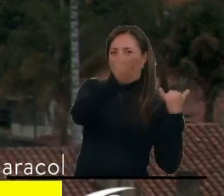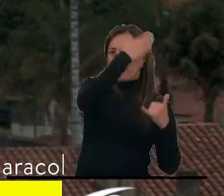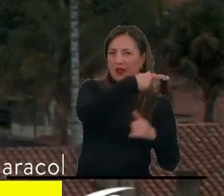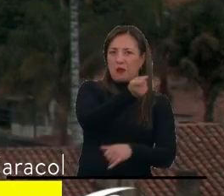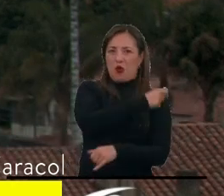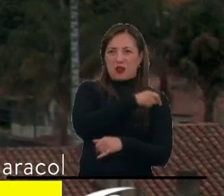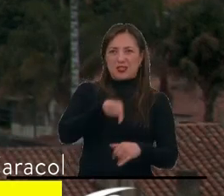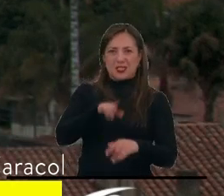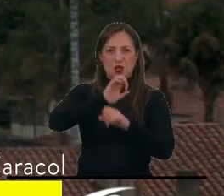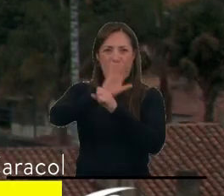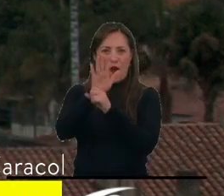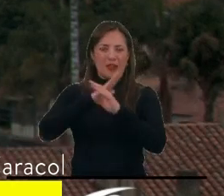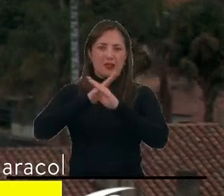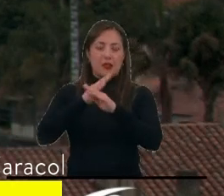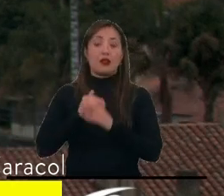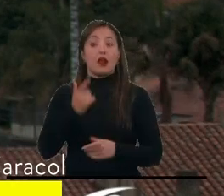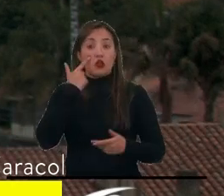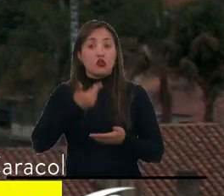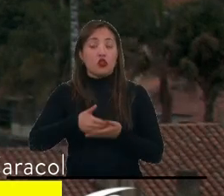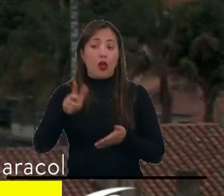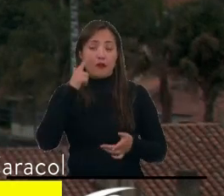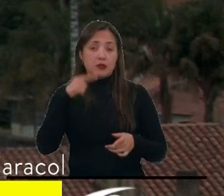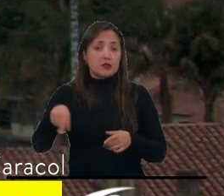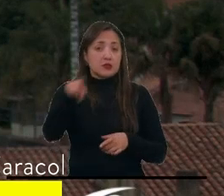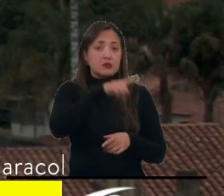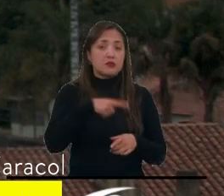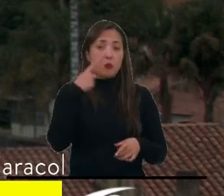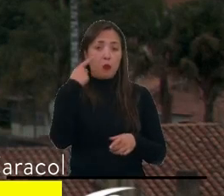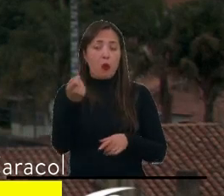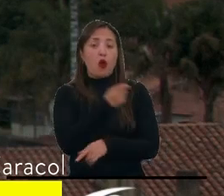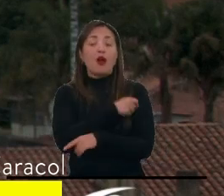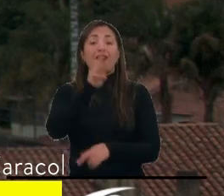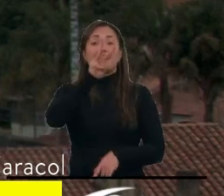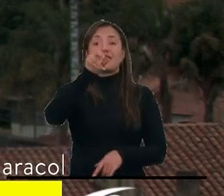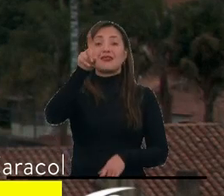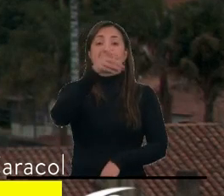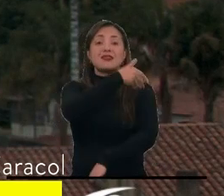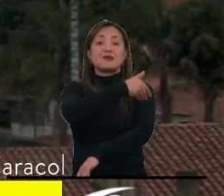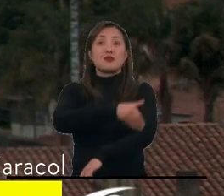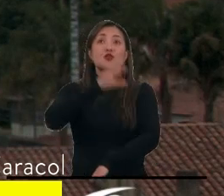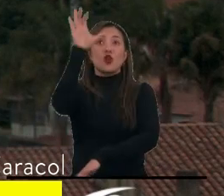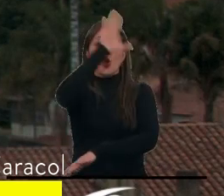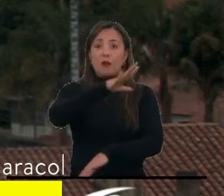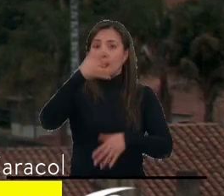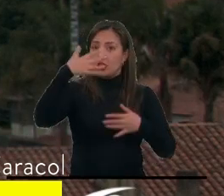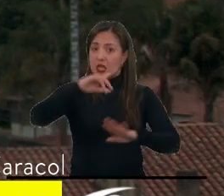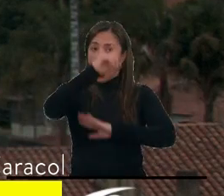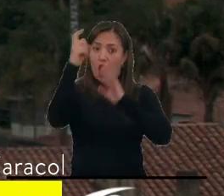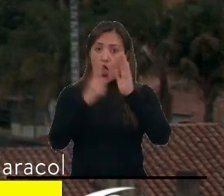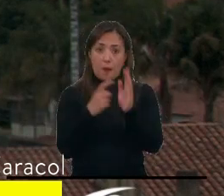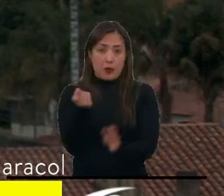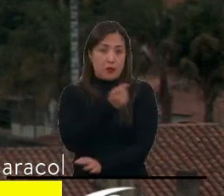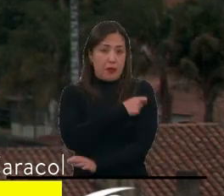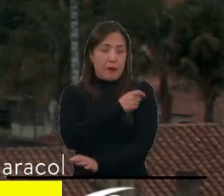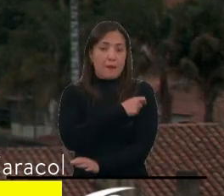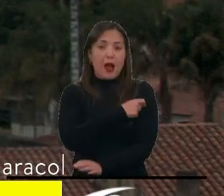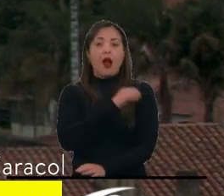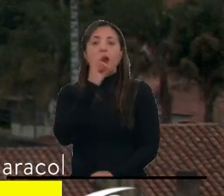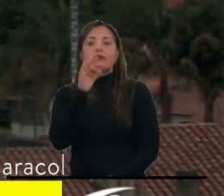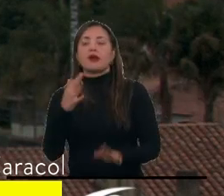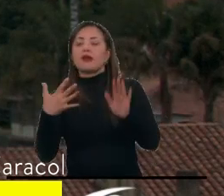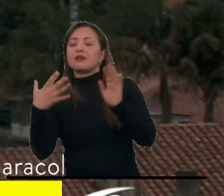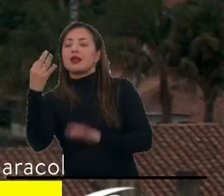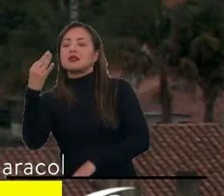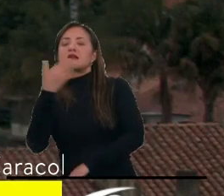este virus. Si es que aún la cifra es bastante baja, de los 36 millones de colombianos que ya completaron su esquema de vacunación, solo 13